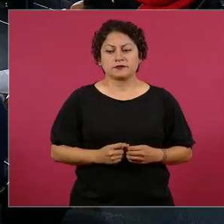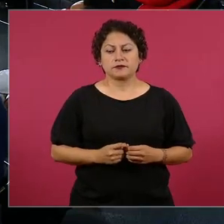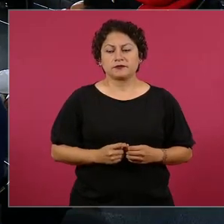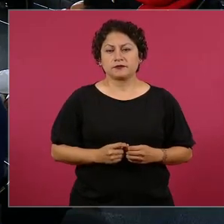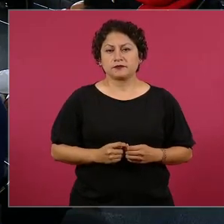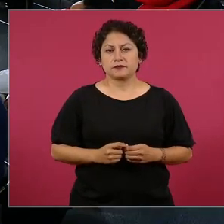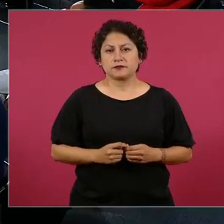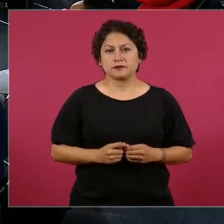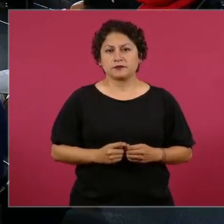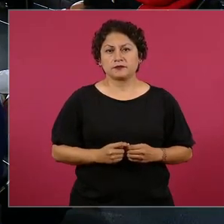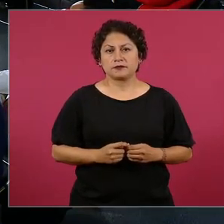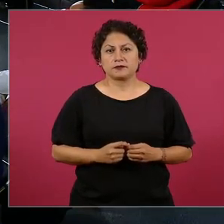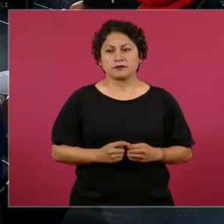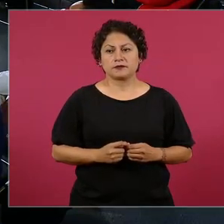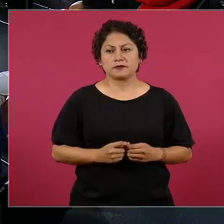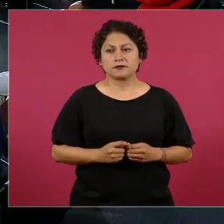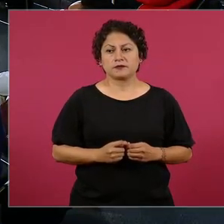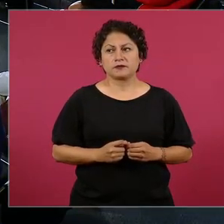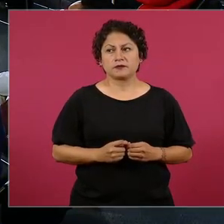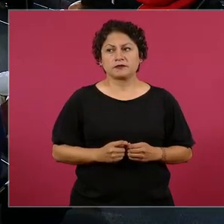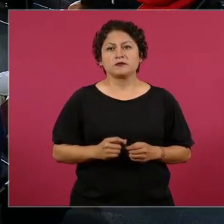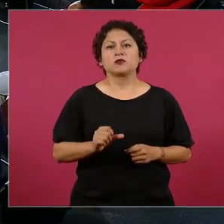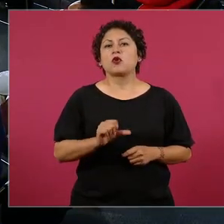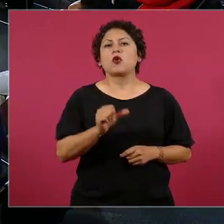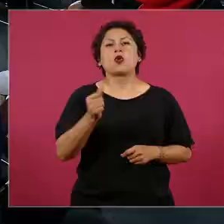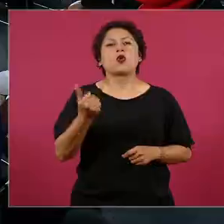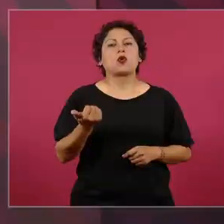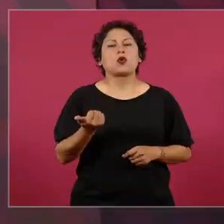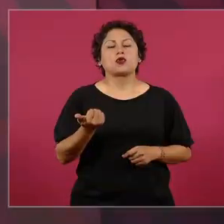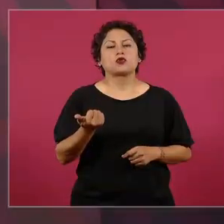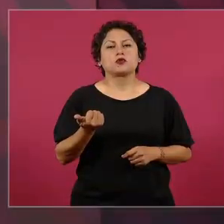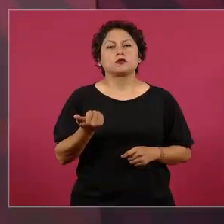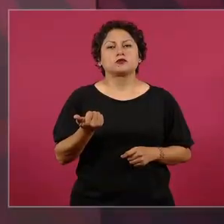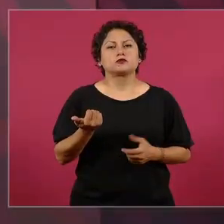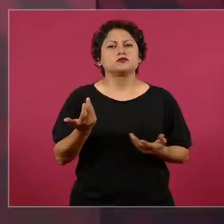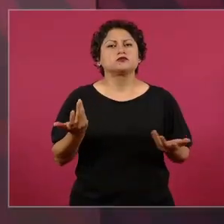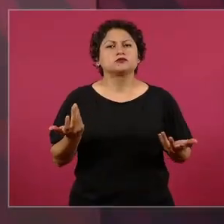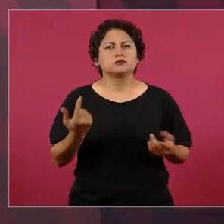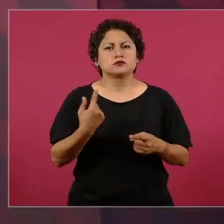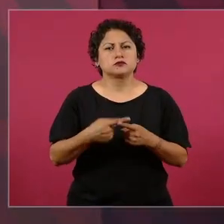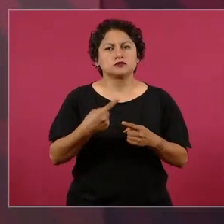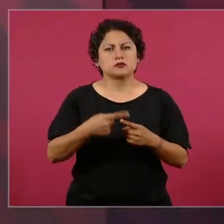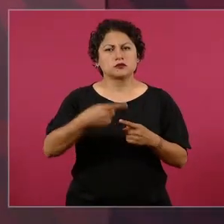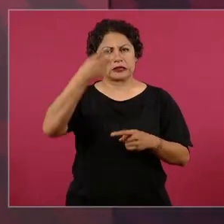¿Quién otro hay de de los directivos?